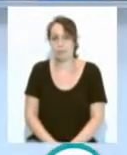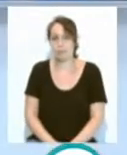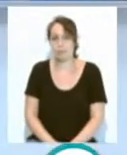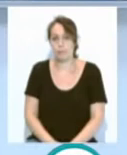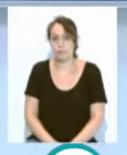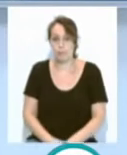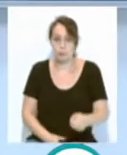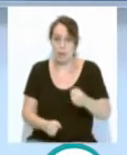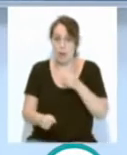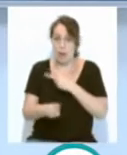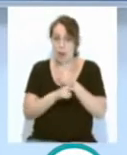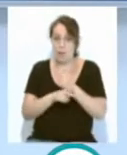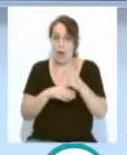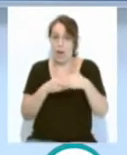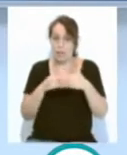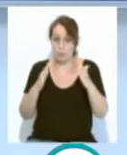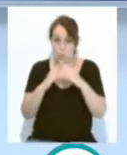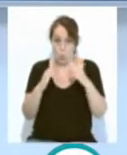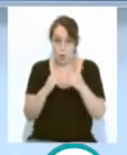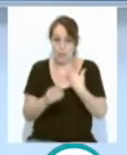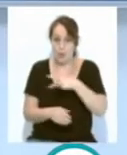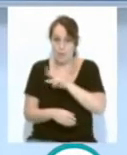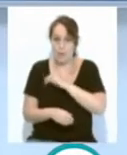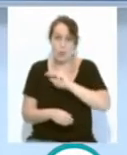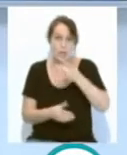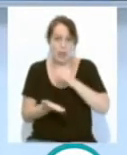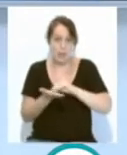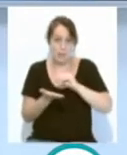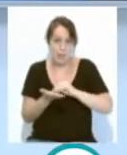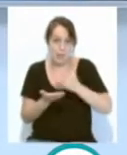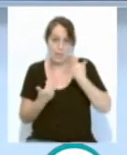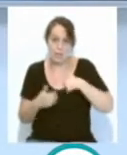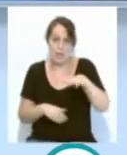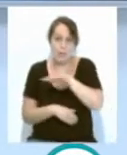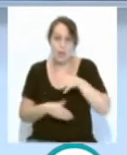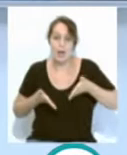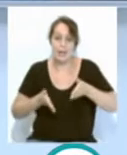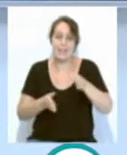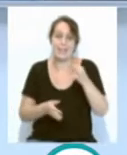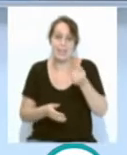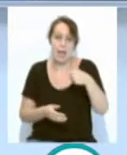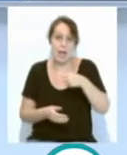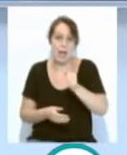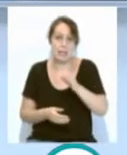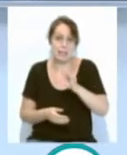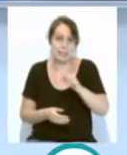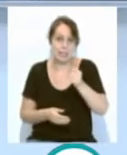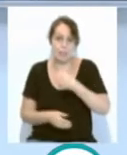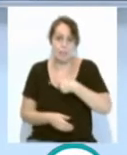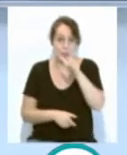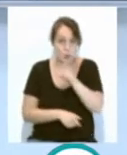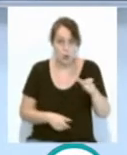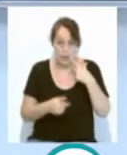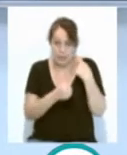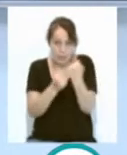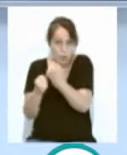El bar La Casa Puerta ha entregado sus premios por tercer año consecutivo. El espacio de la calle Sagasta ha galardonado a personas, sustituciones